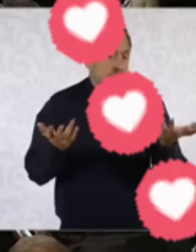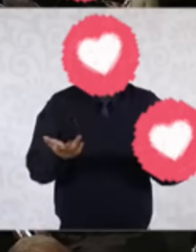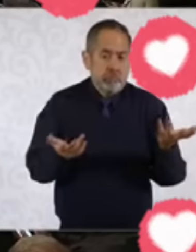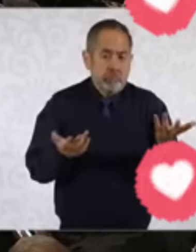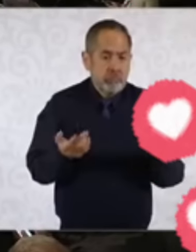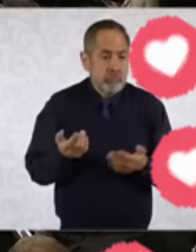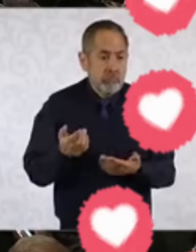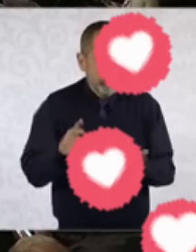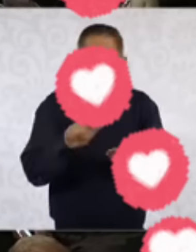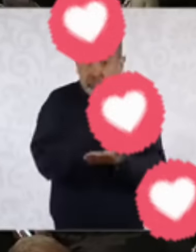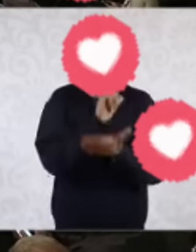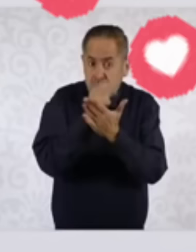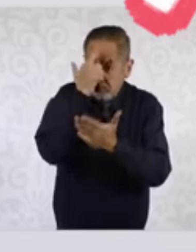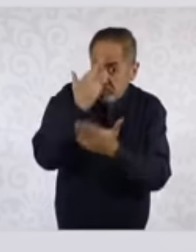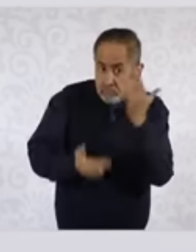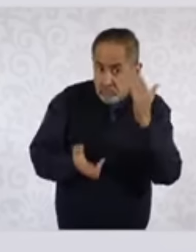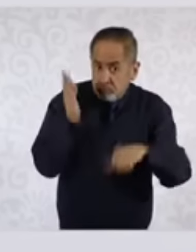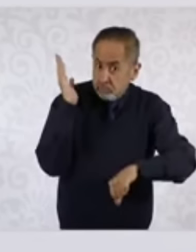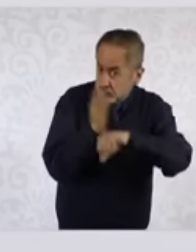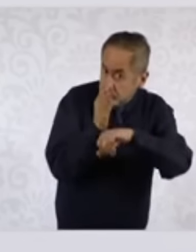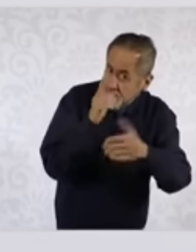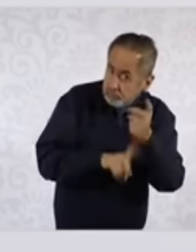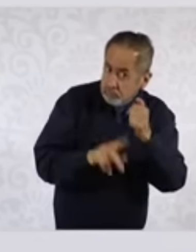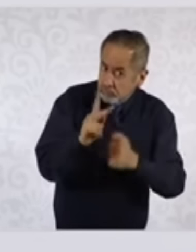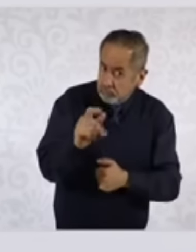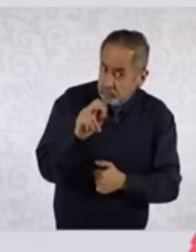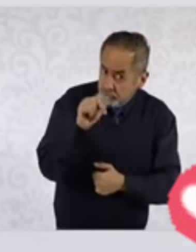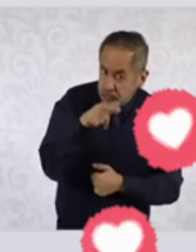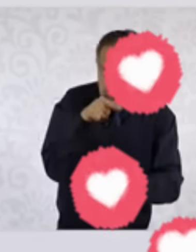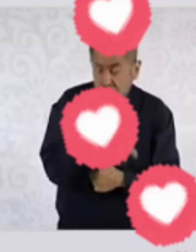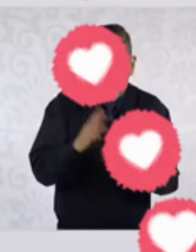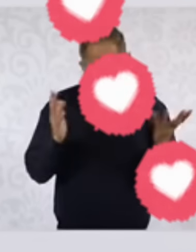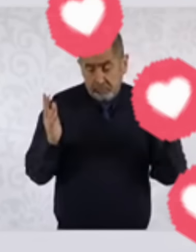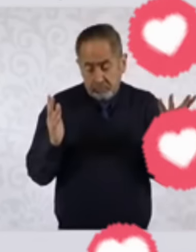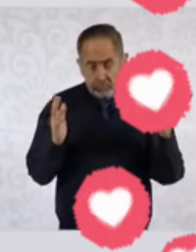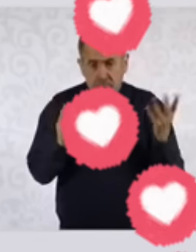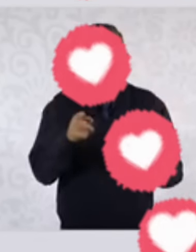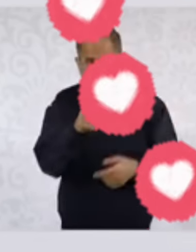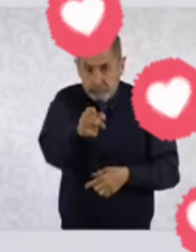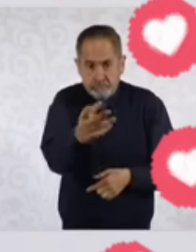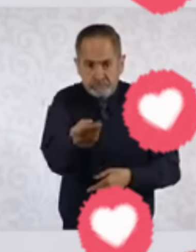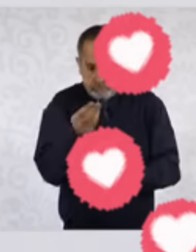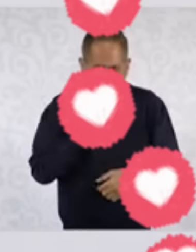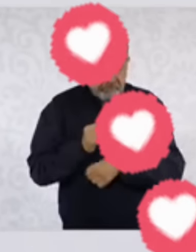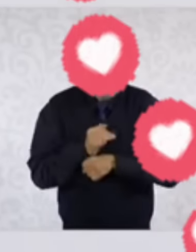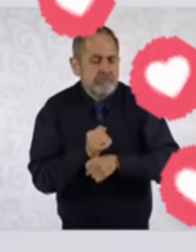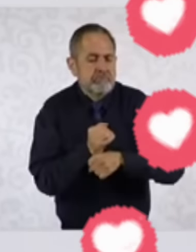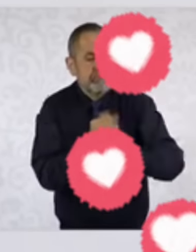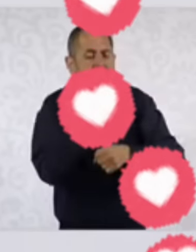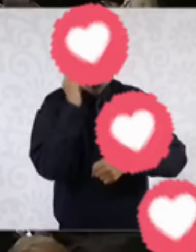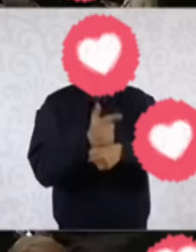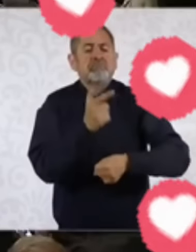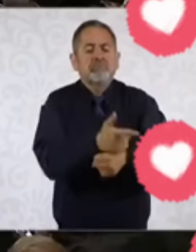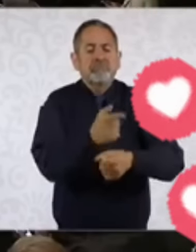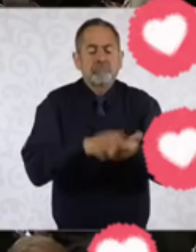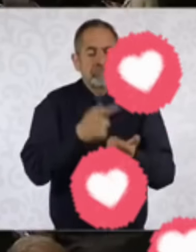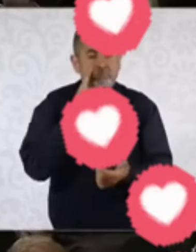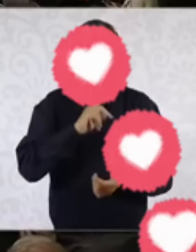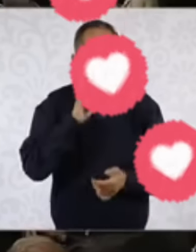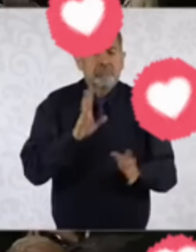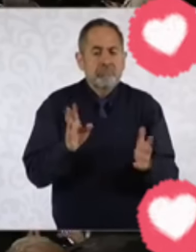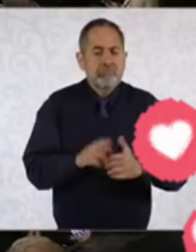delitos penales. Entonces, que haya la investigación y que